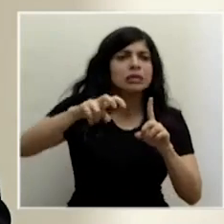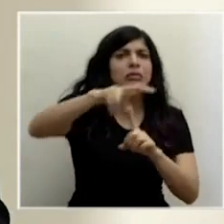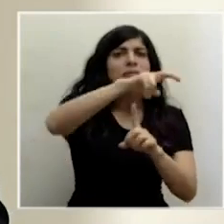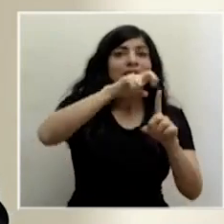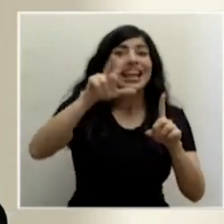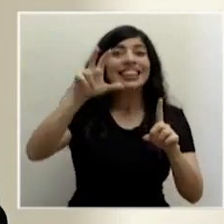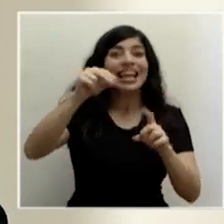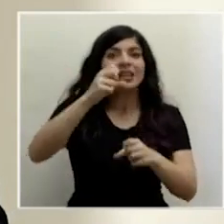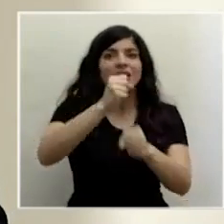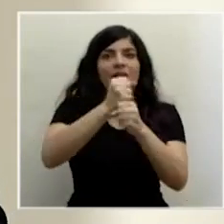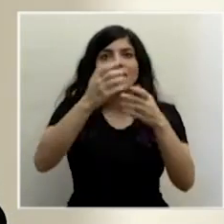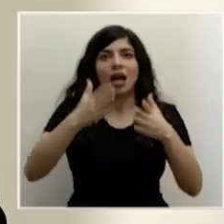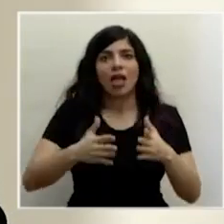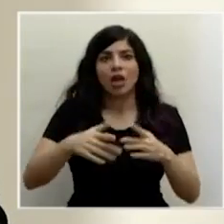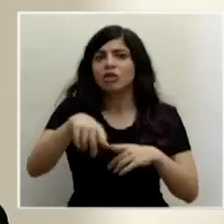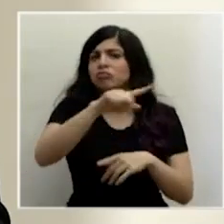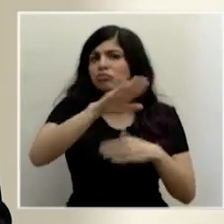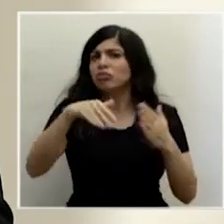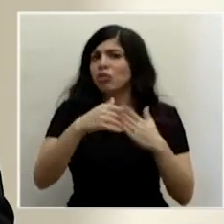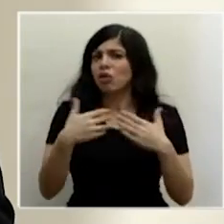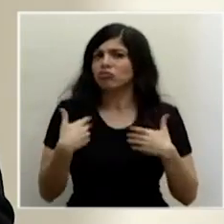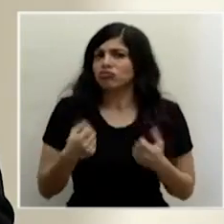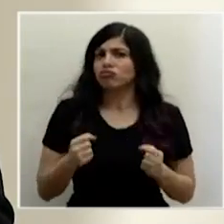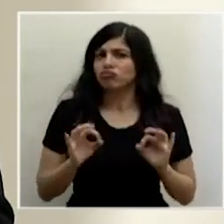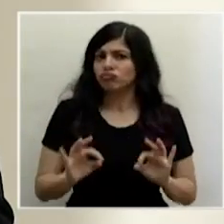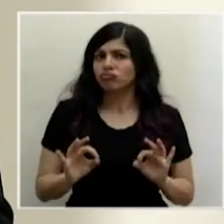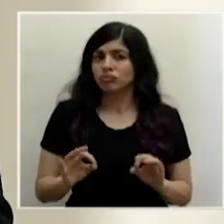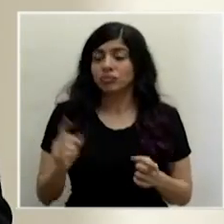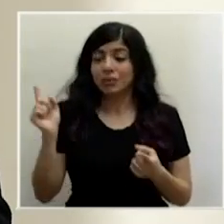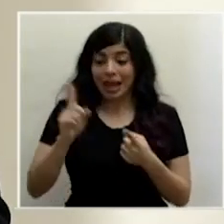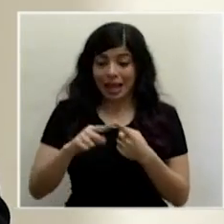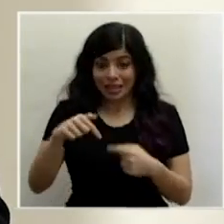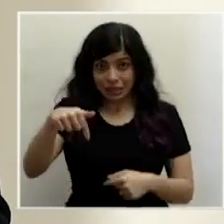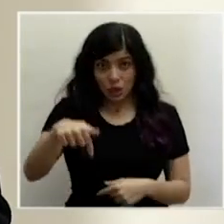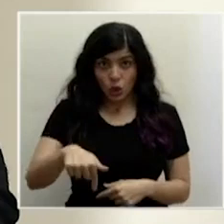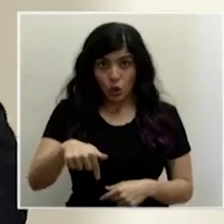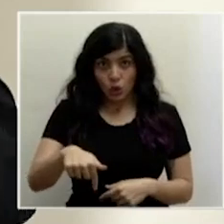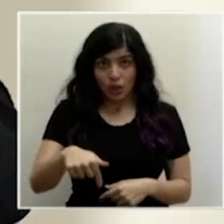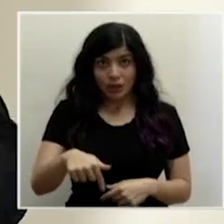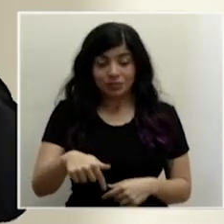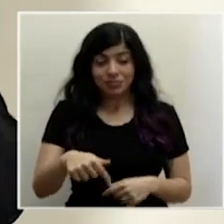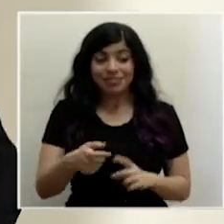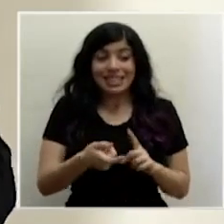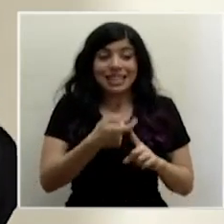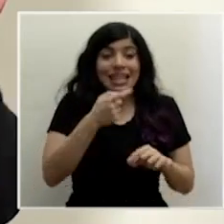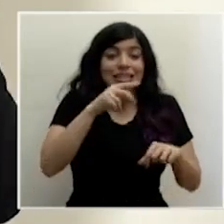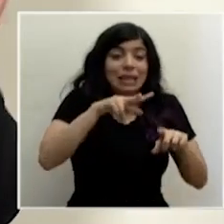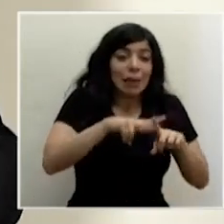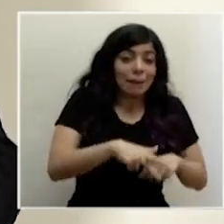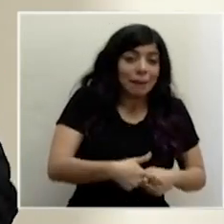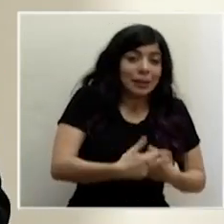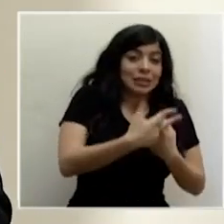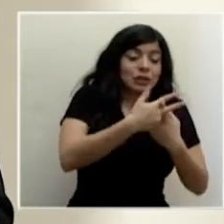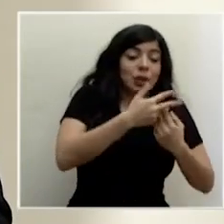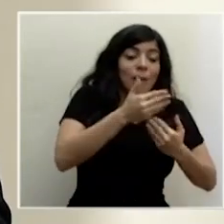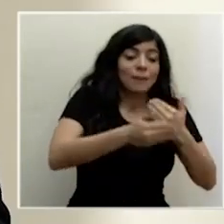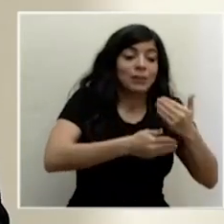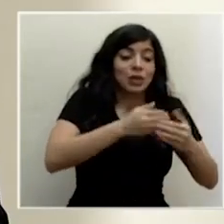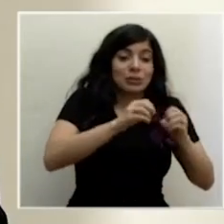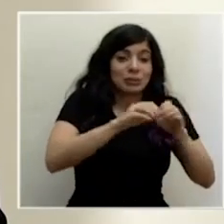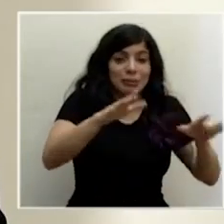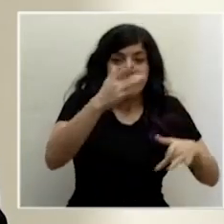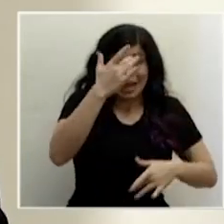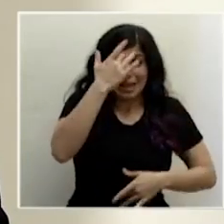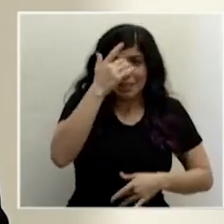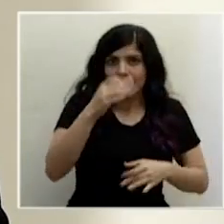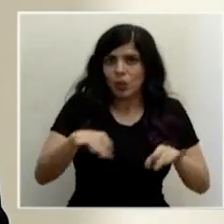funcionarios que se encuentran en muy buen estado general. Al día de hoy, desde que inició este proceso de la pandemia, que es